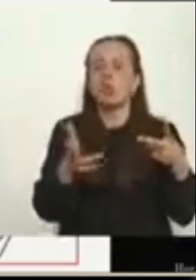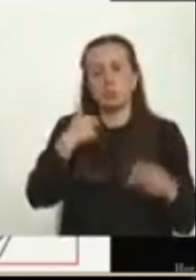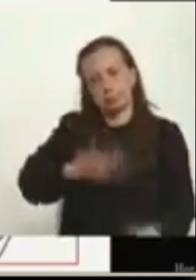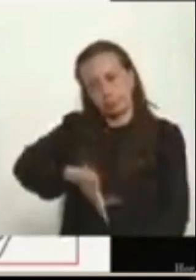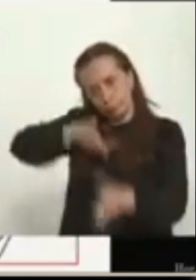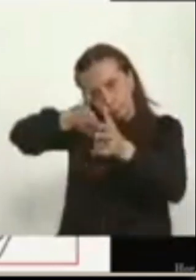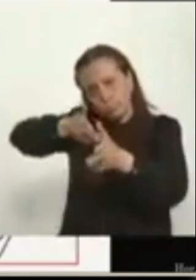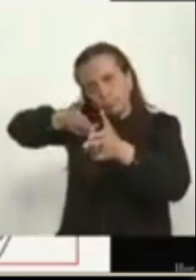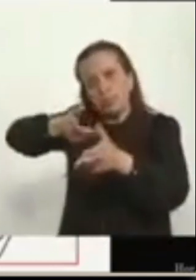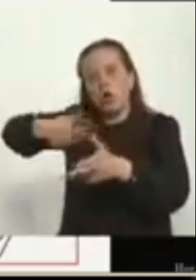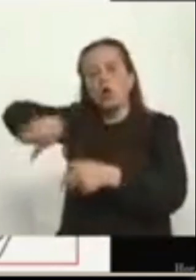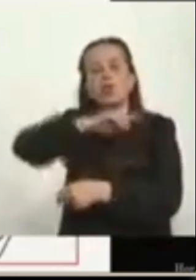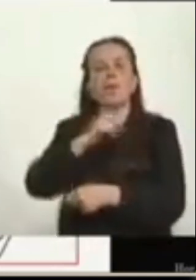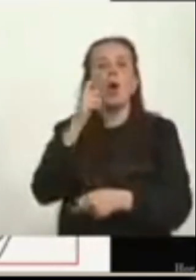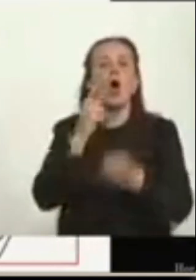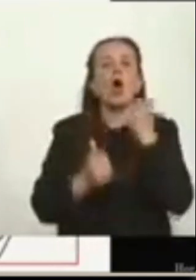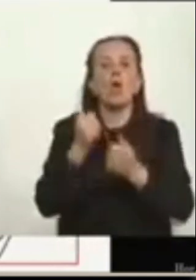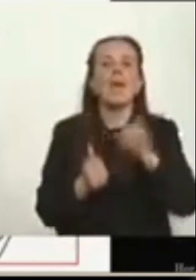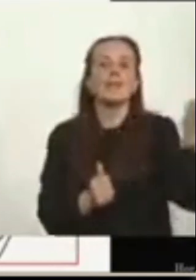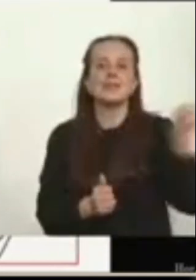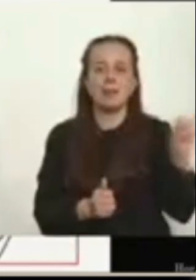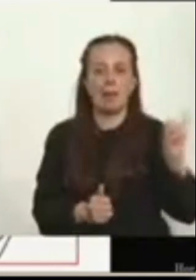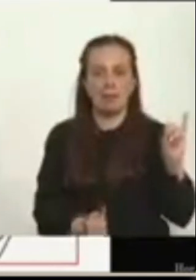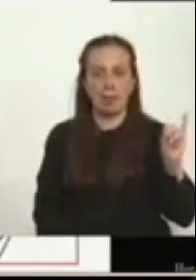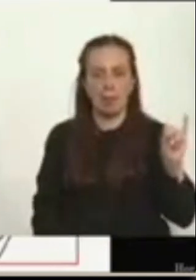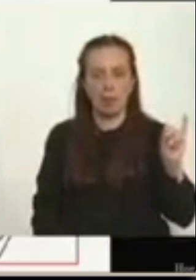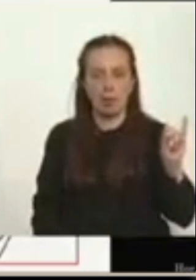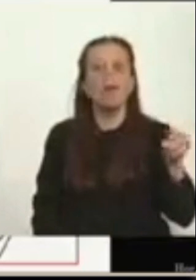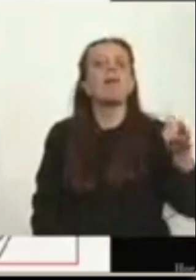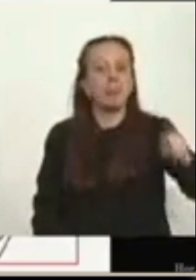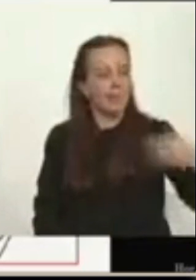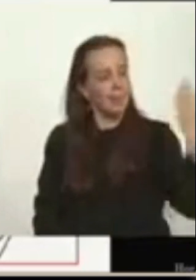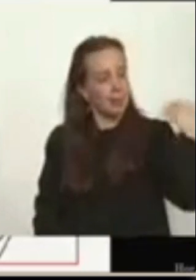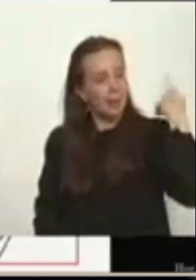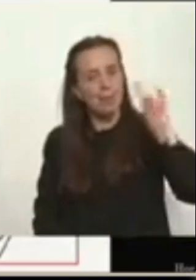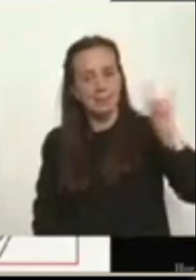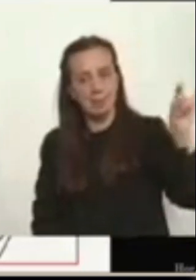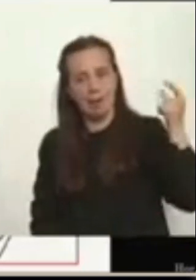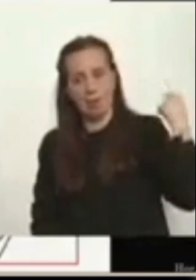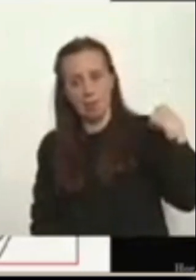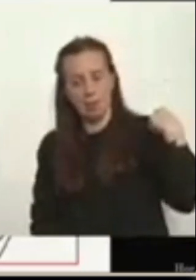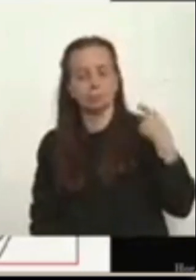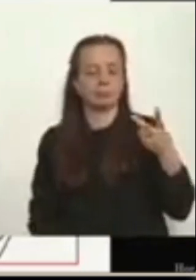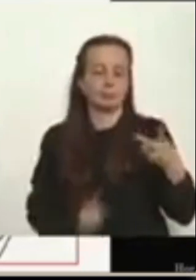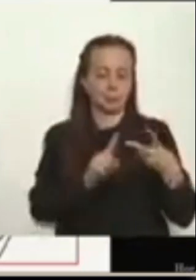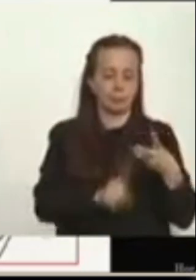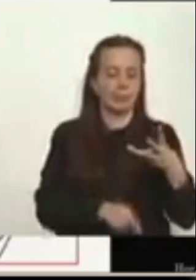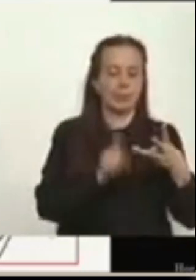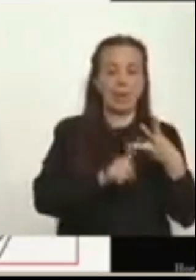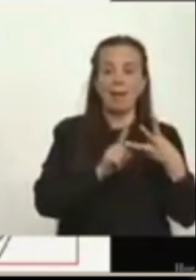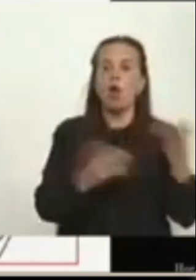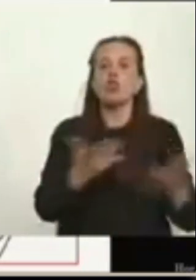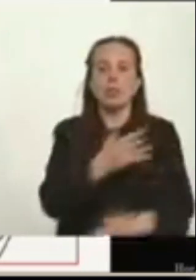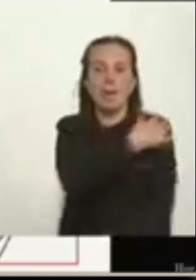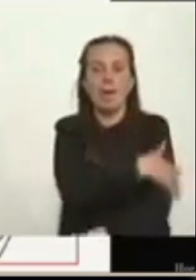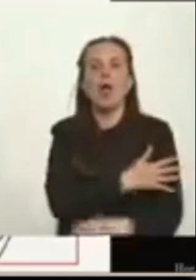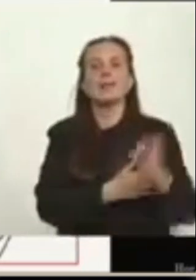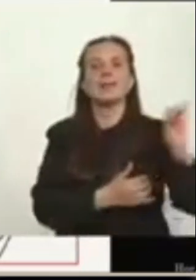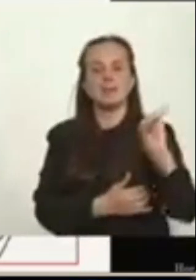proyectil de arma de fuego en región infraescapular izquierda, también en la espalda, y la tercera en el brazo izquierdo.